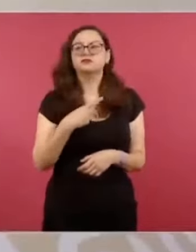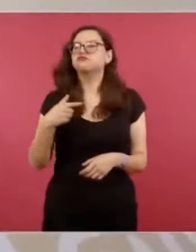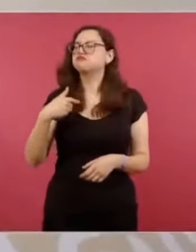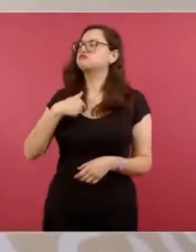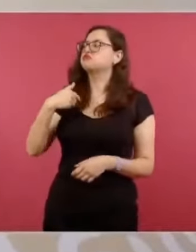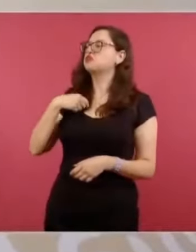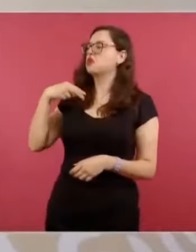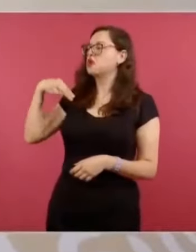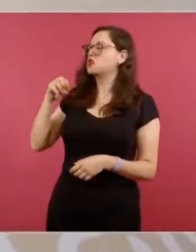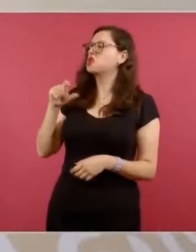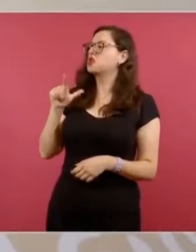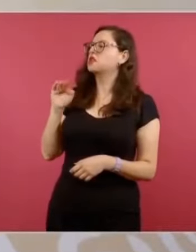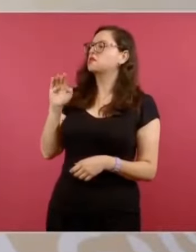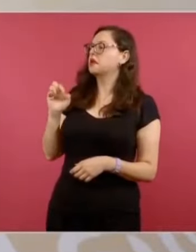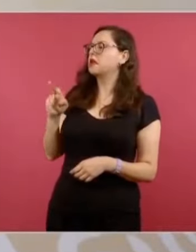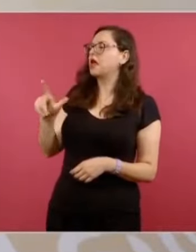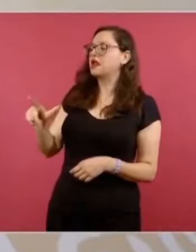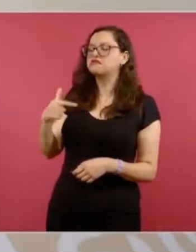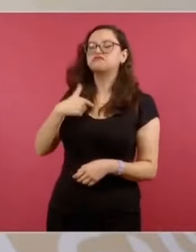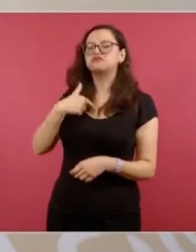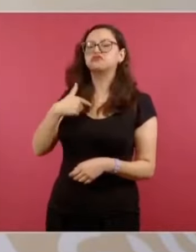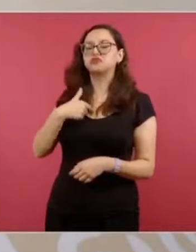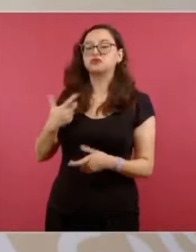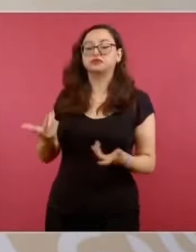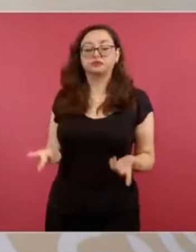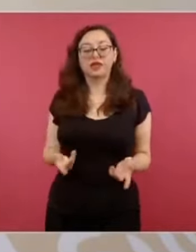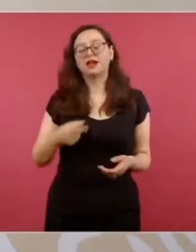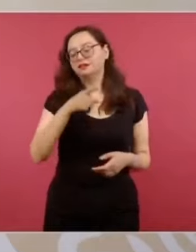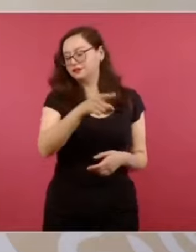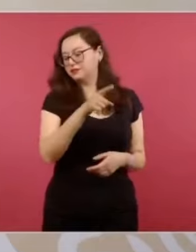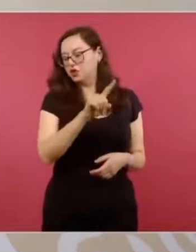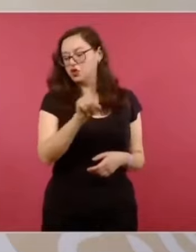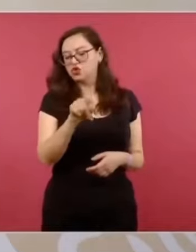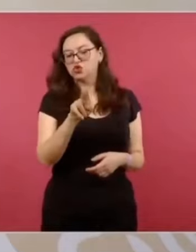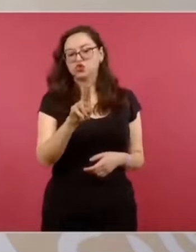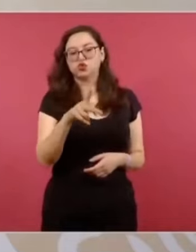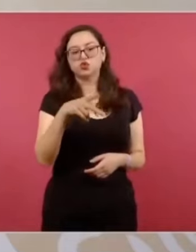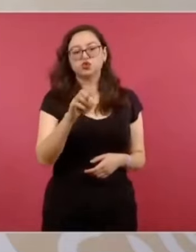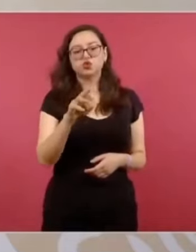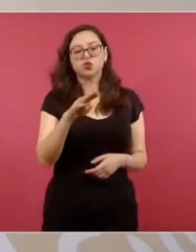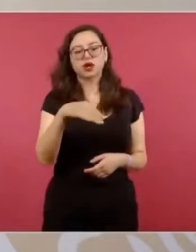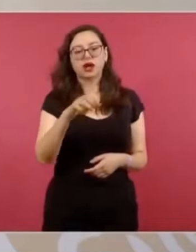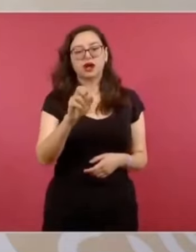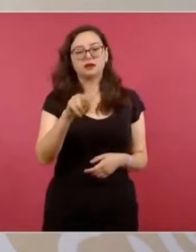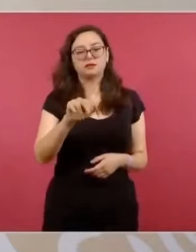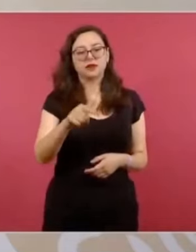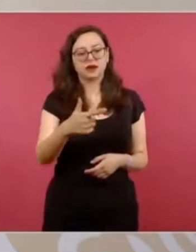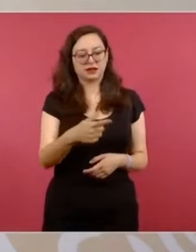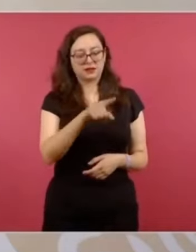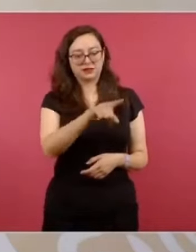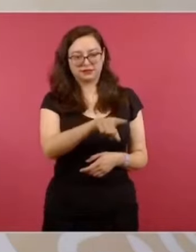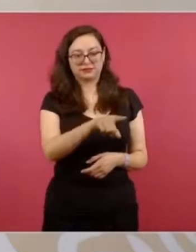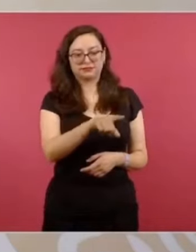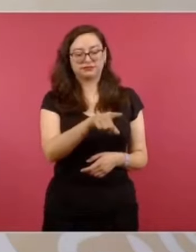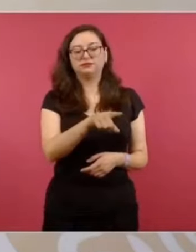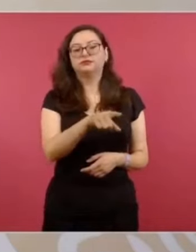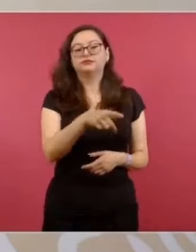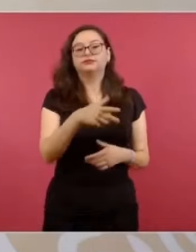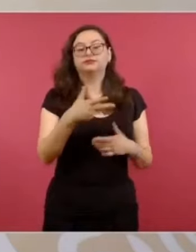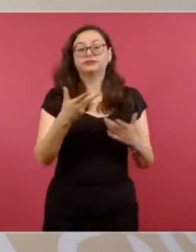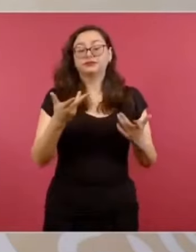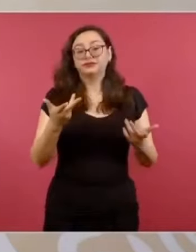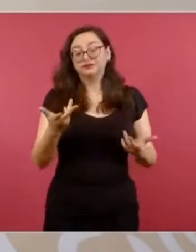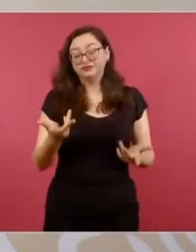No. Zuckerman, como tiene de